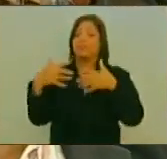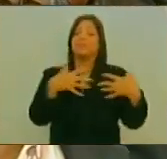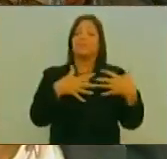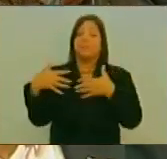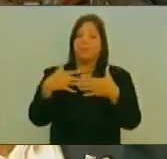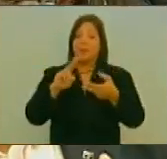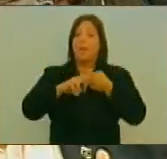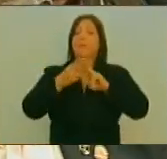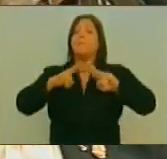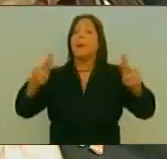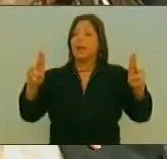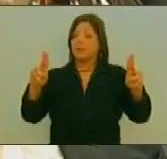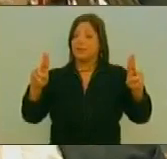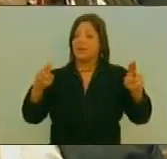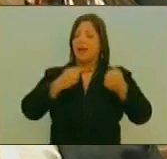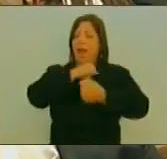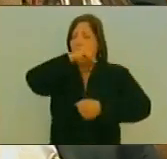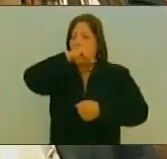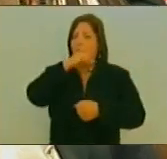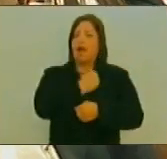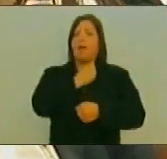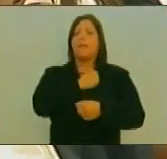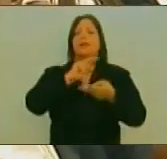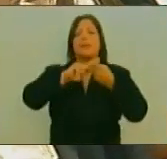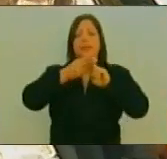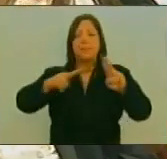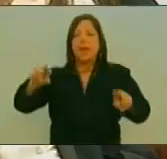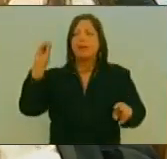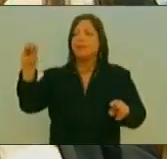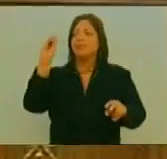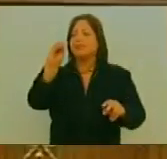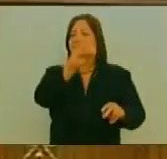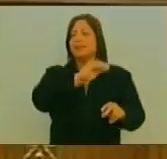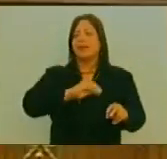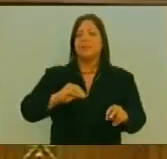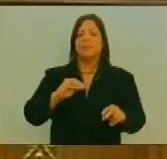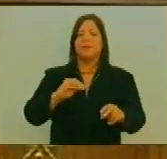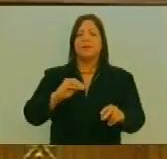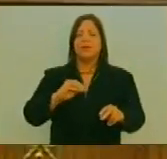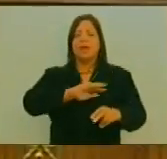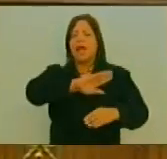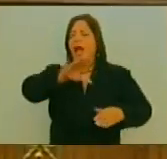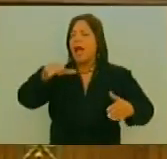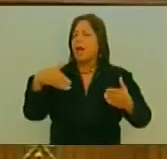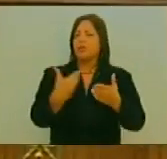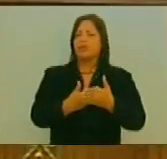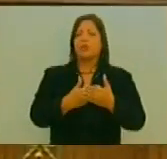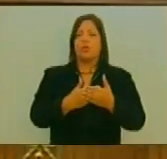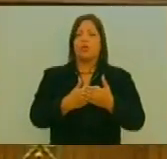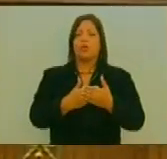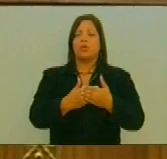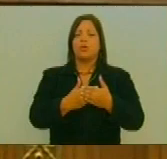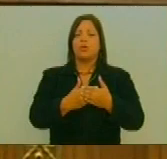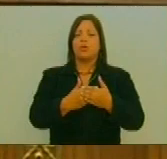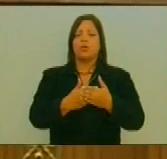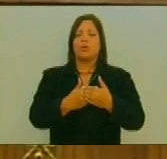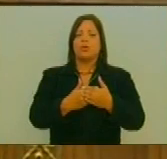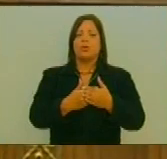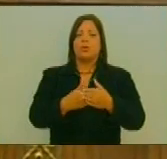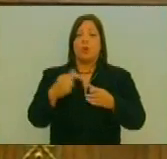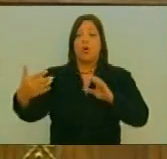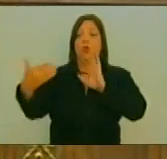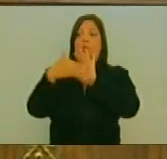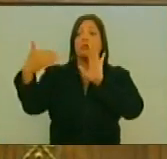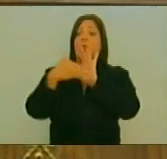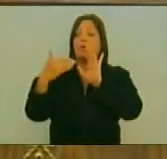Garante De Paz Y Amante De La Paz Que Ha Llamado A Todos Esos Factores Que Hoy Adversan A Nuestro